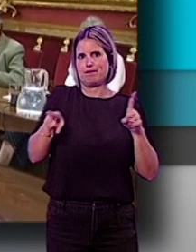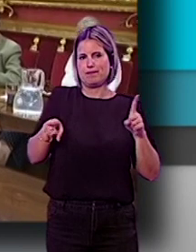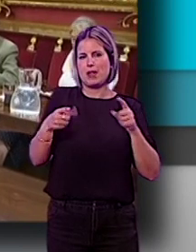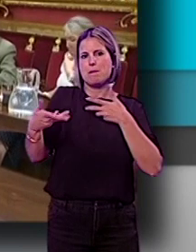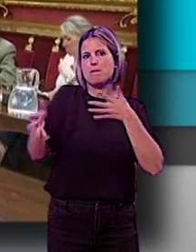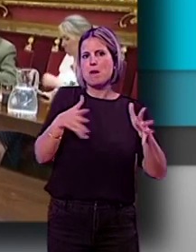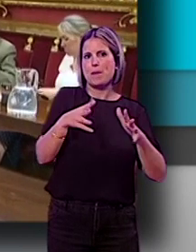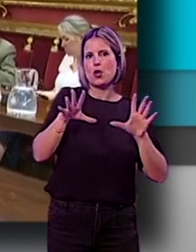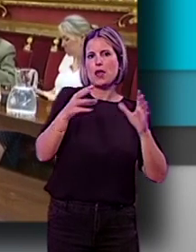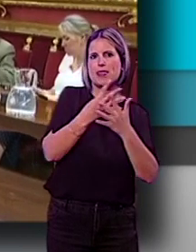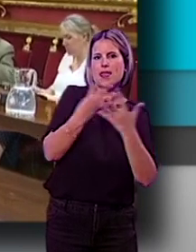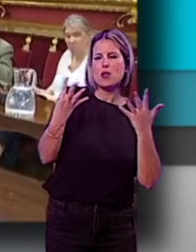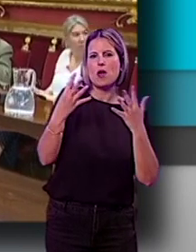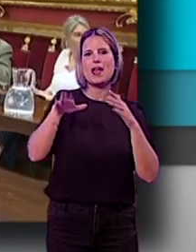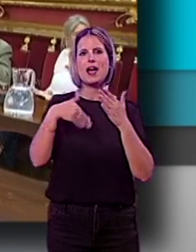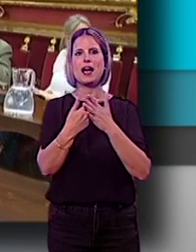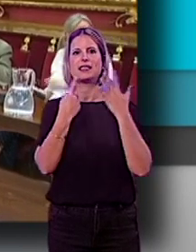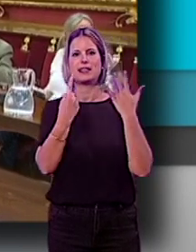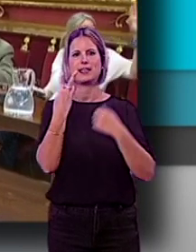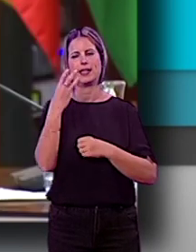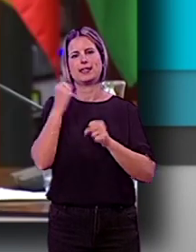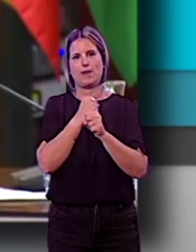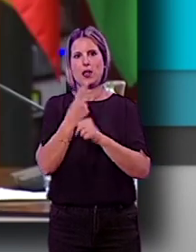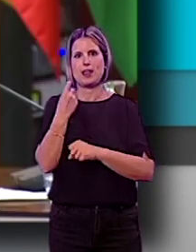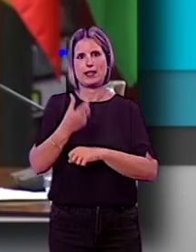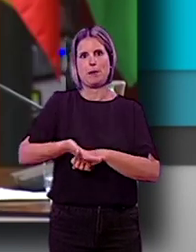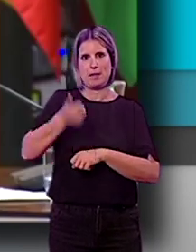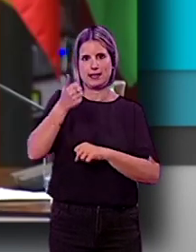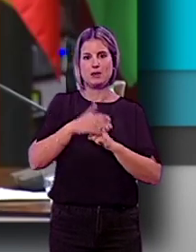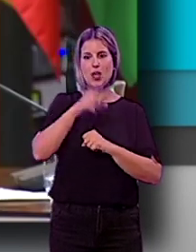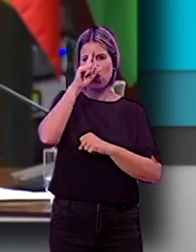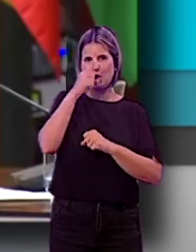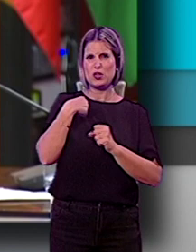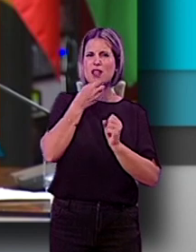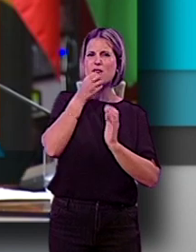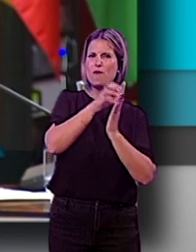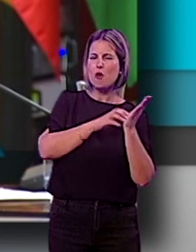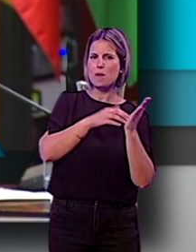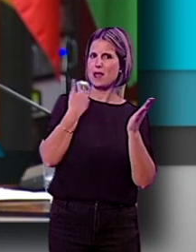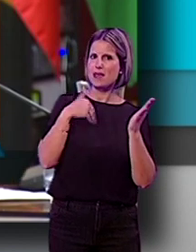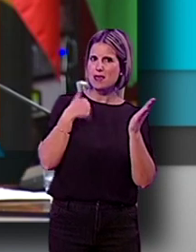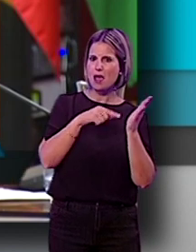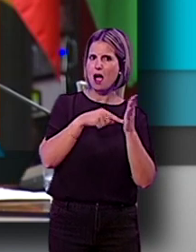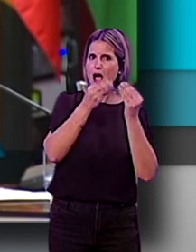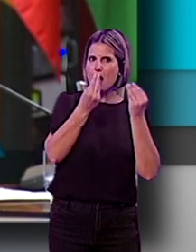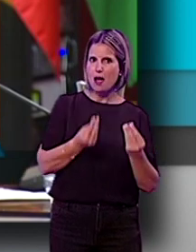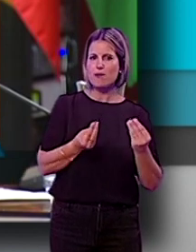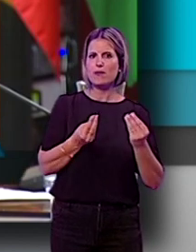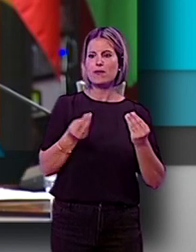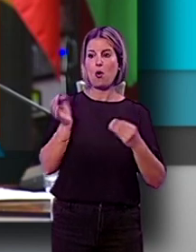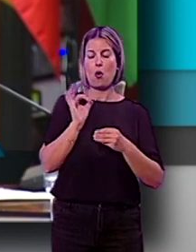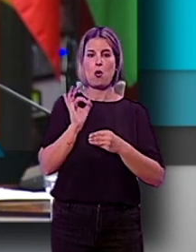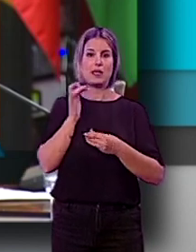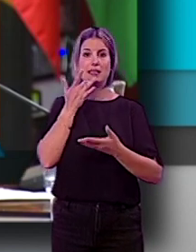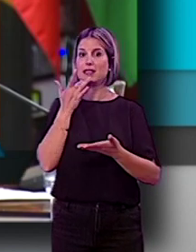oscilando entre los 19 y los 63 trabajadores. No sabemos si el informe ese ya está hecho y en